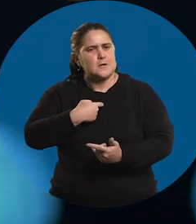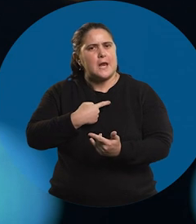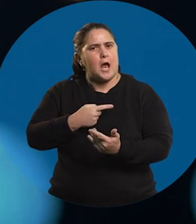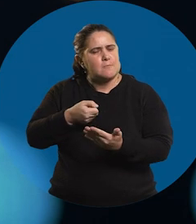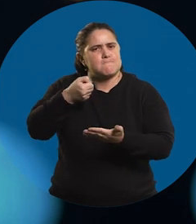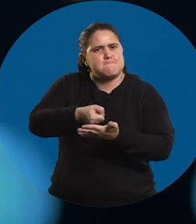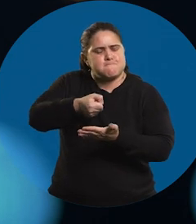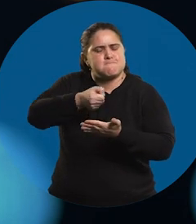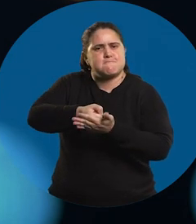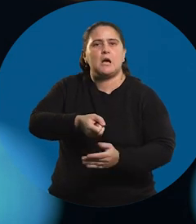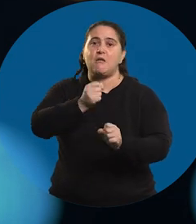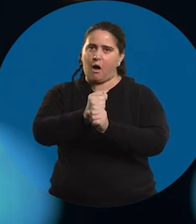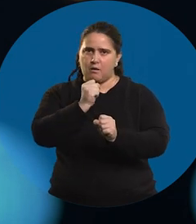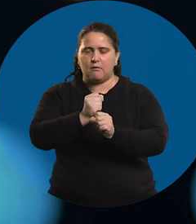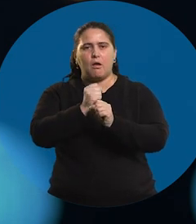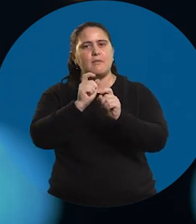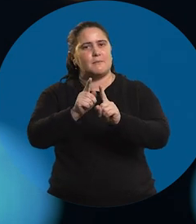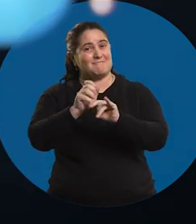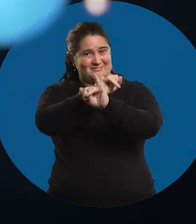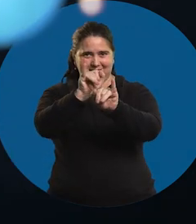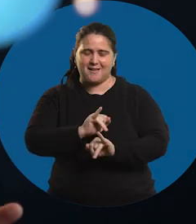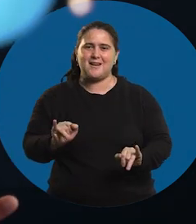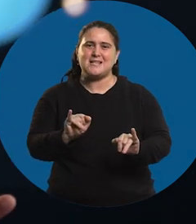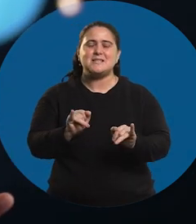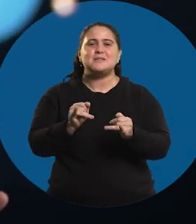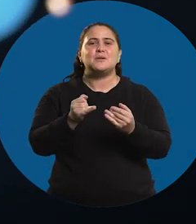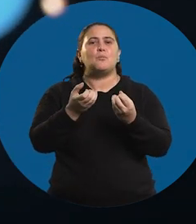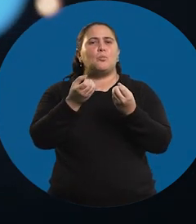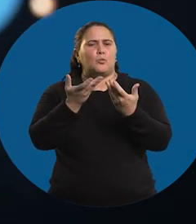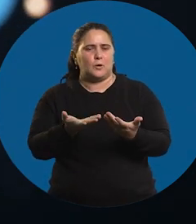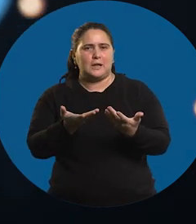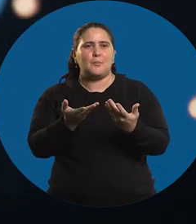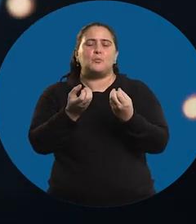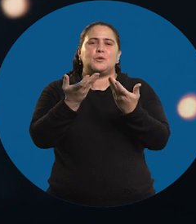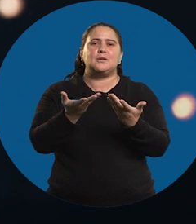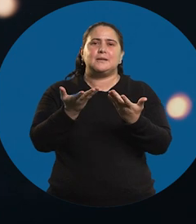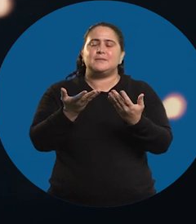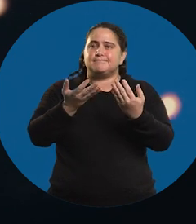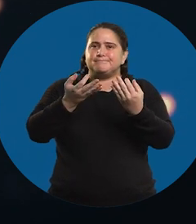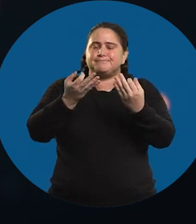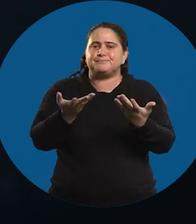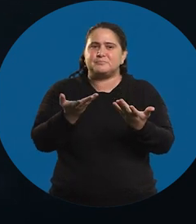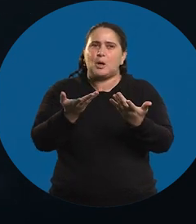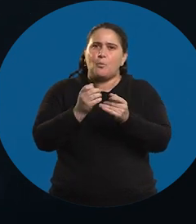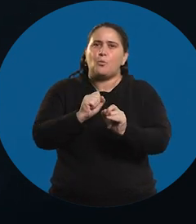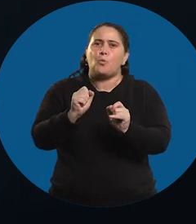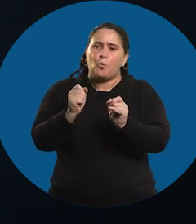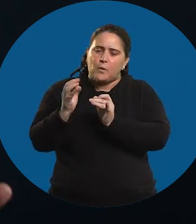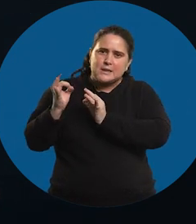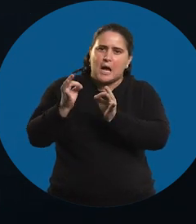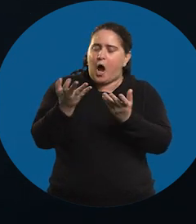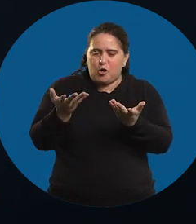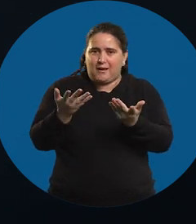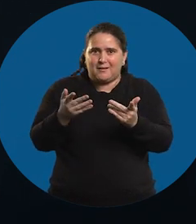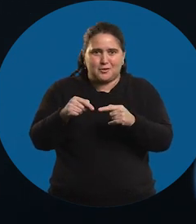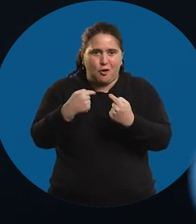una persona tenaz, trabajadora, feliz por haber llegado